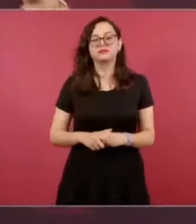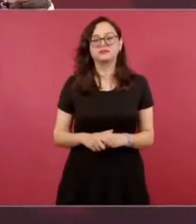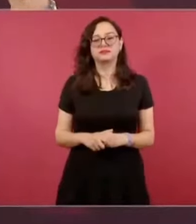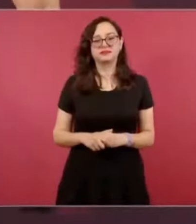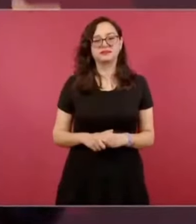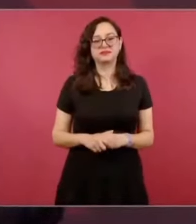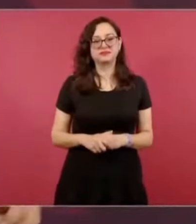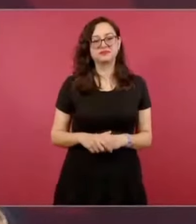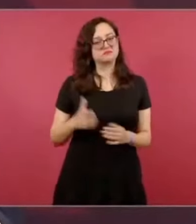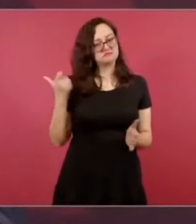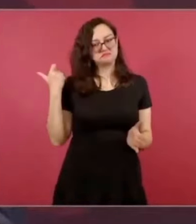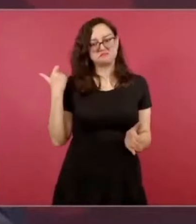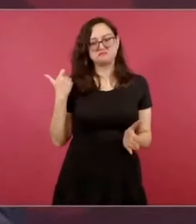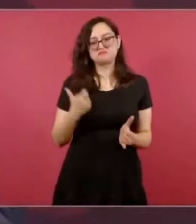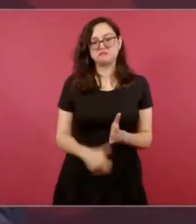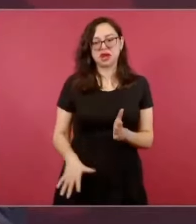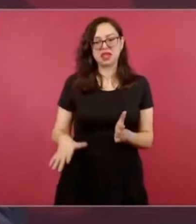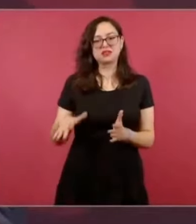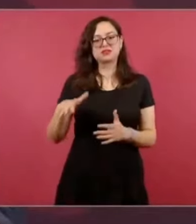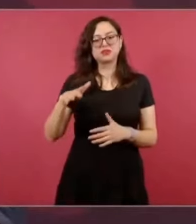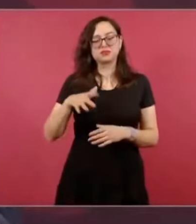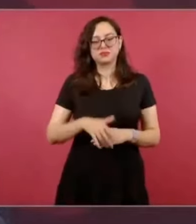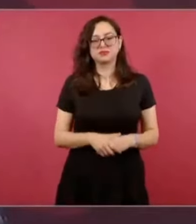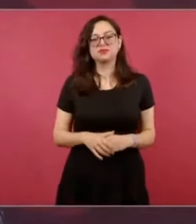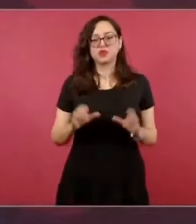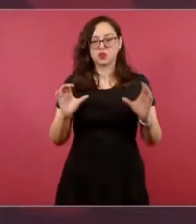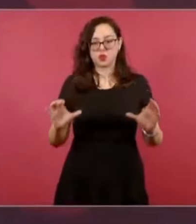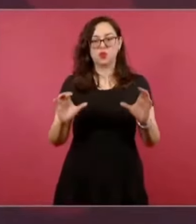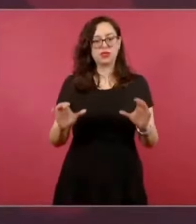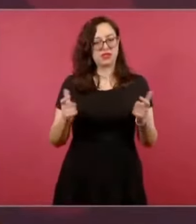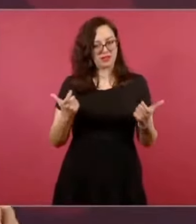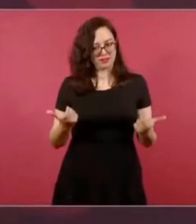muchísimo más barato. Hay que cuidar la economía popular.